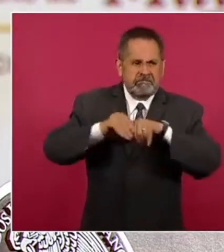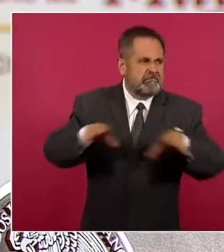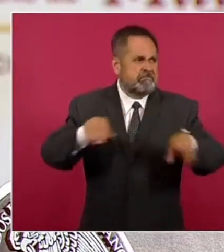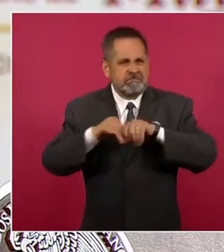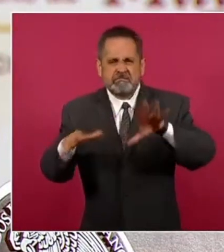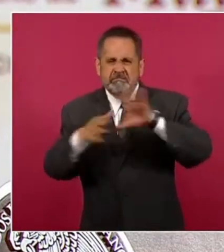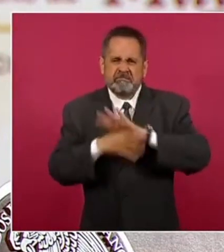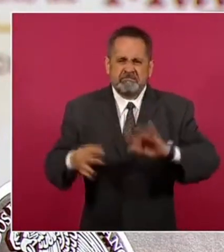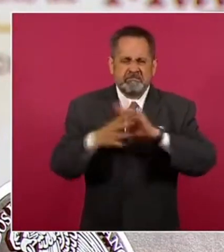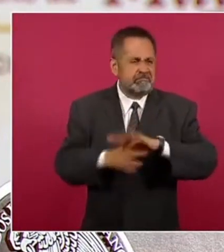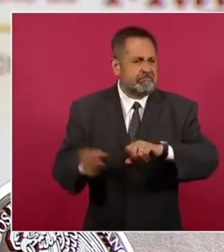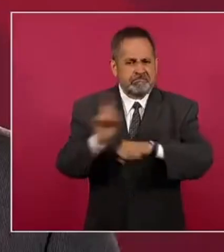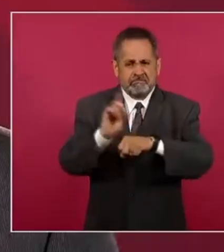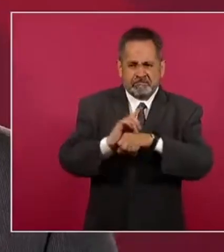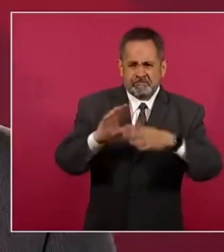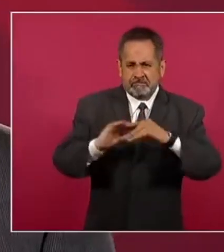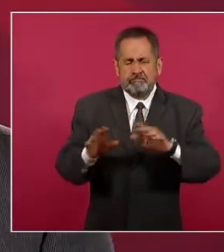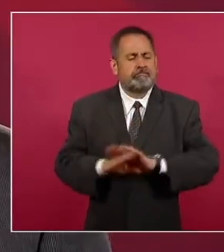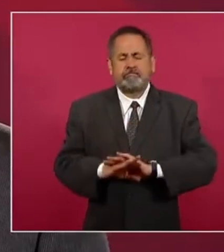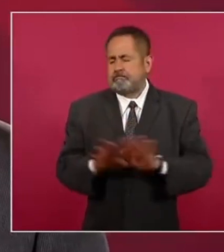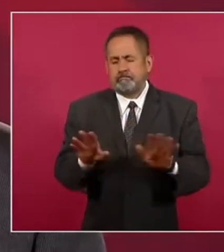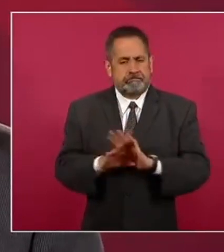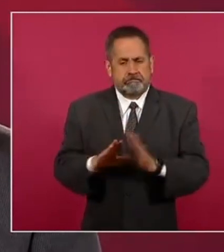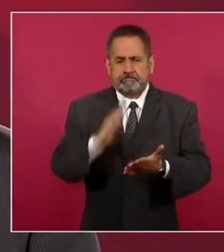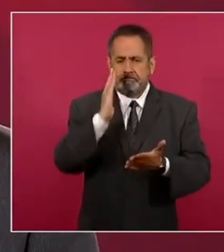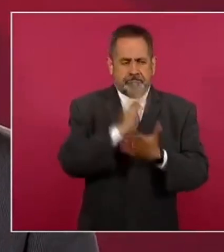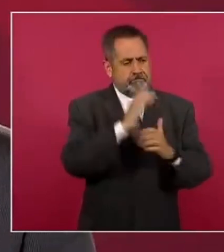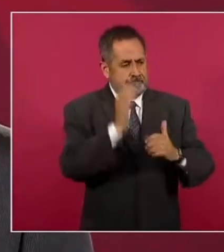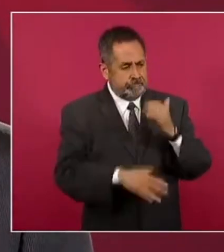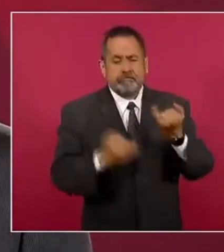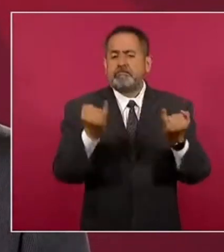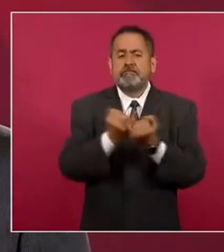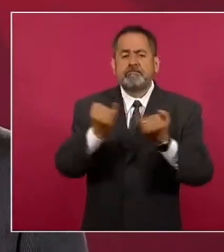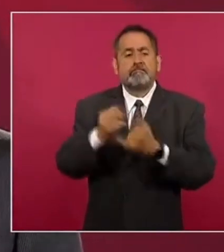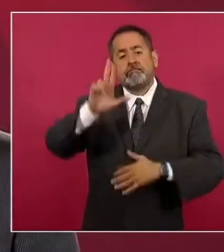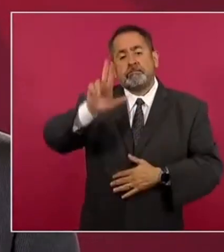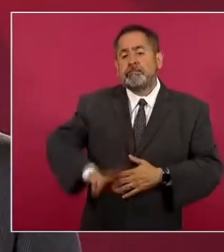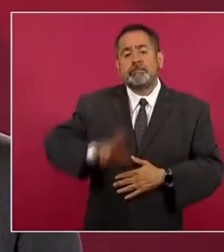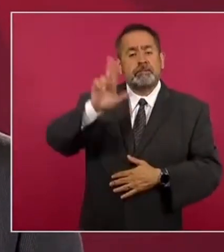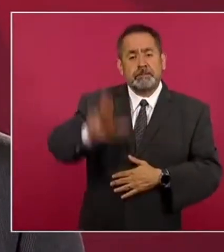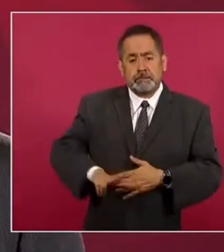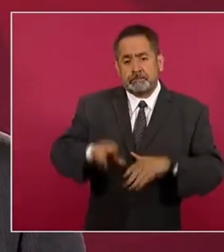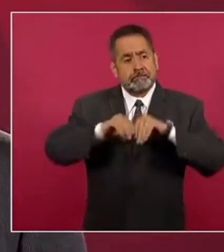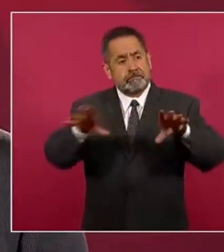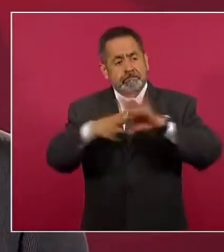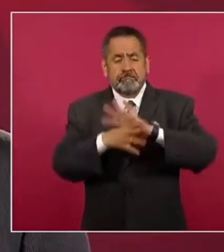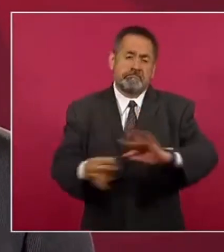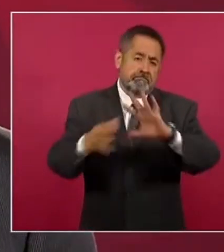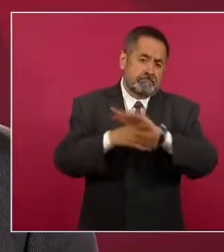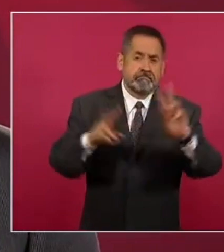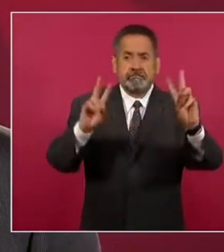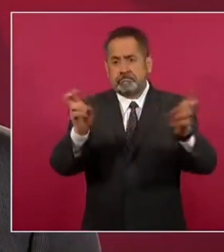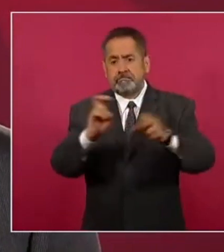diaria. Hoy estamos cerrando esta información con ciclos en la conferencia matutina.